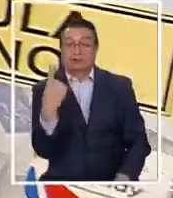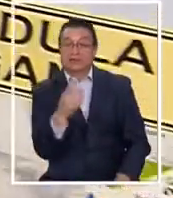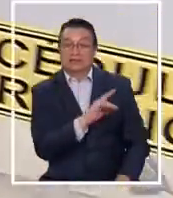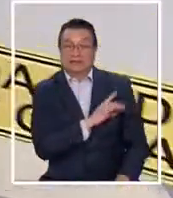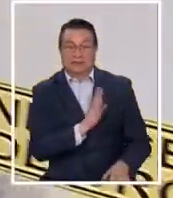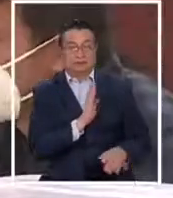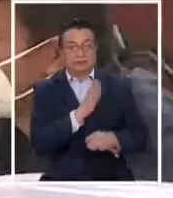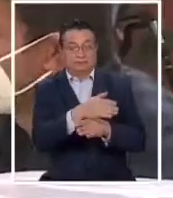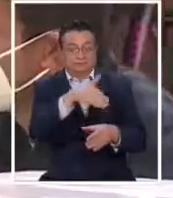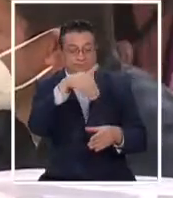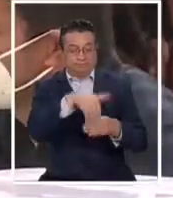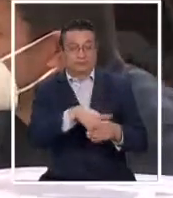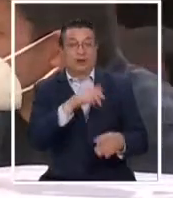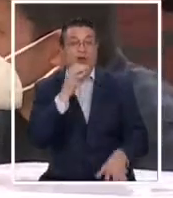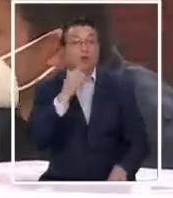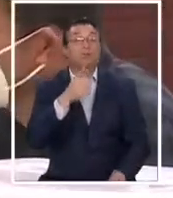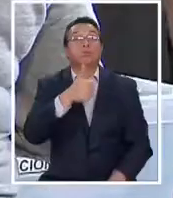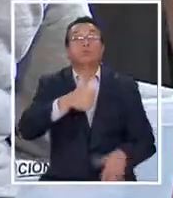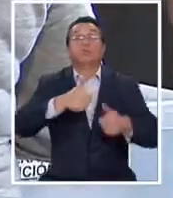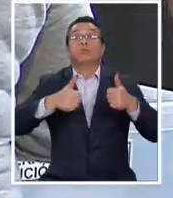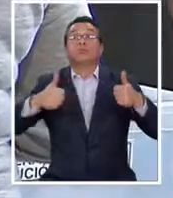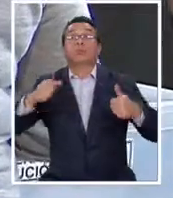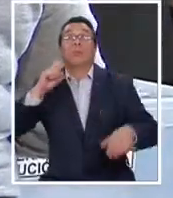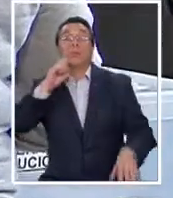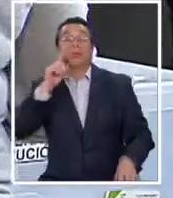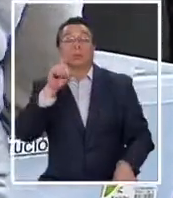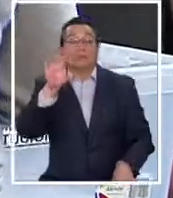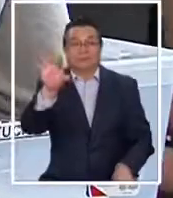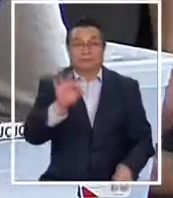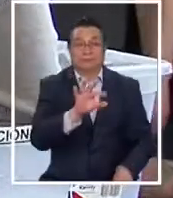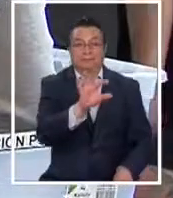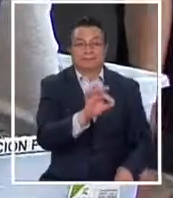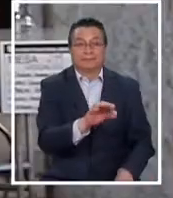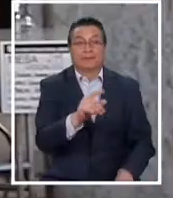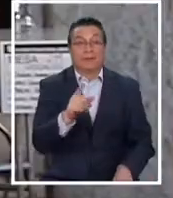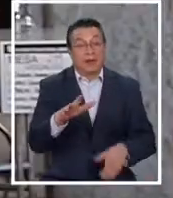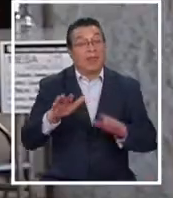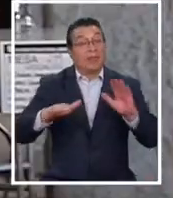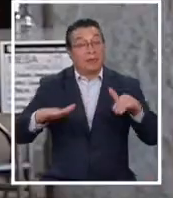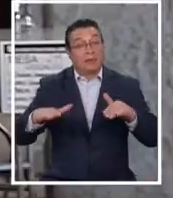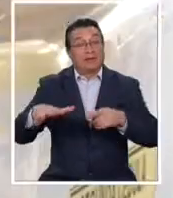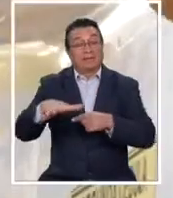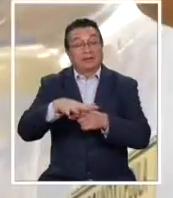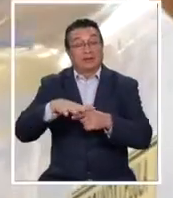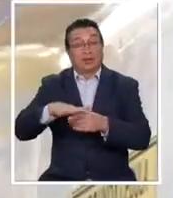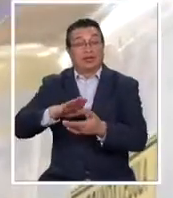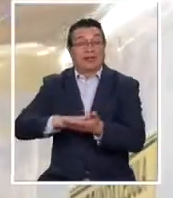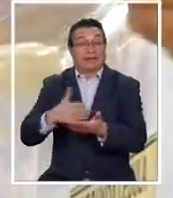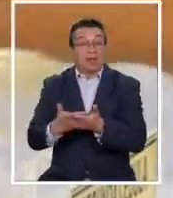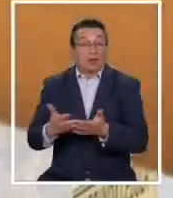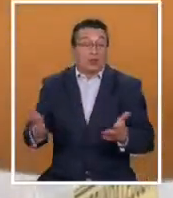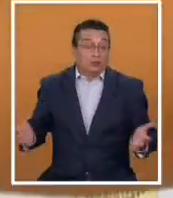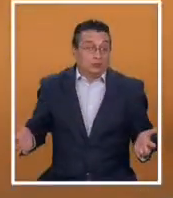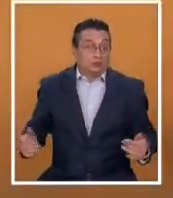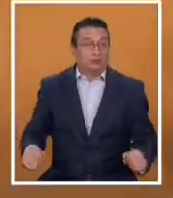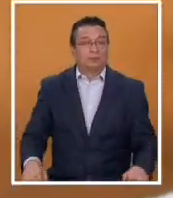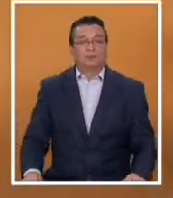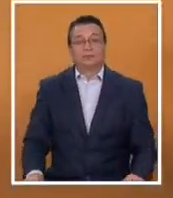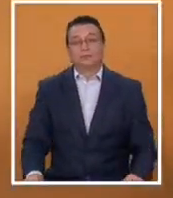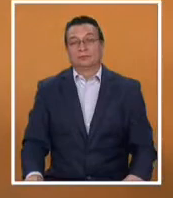a las urnas a elegir a sus futuras autoridades, siempre y cuando la situación sanitaria no determine otra decisión.